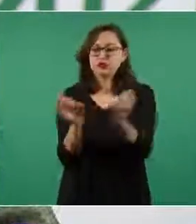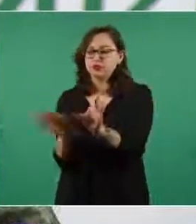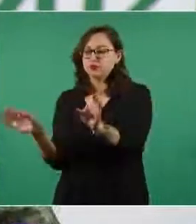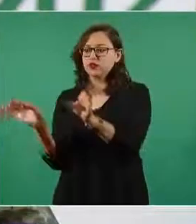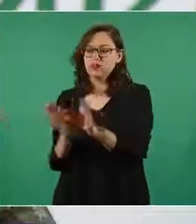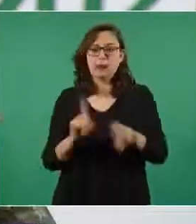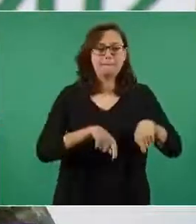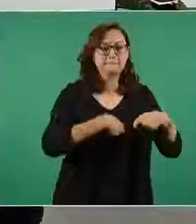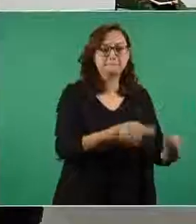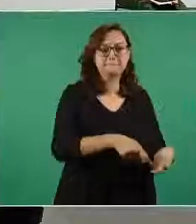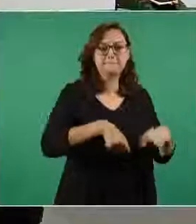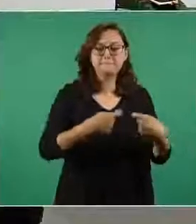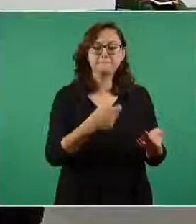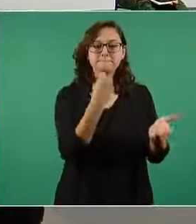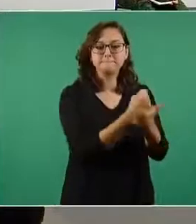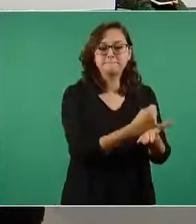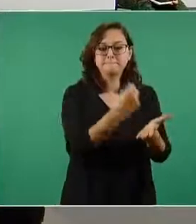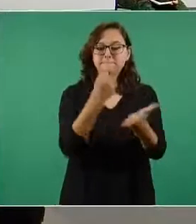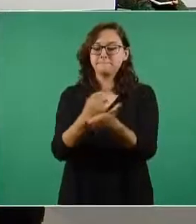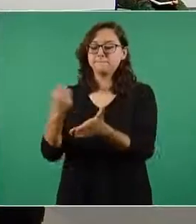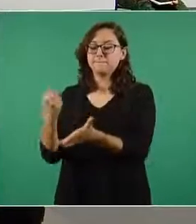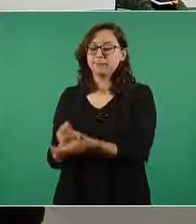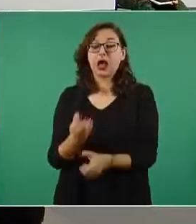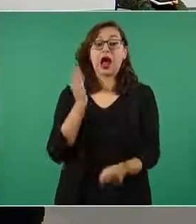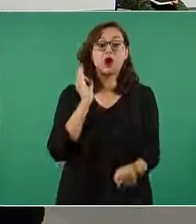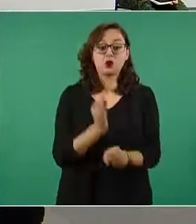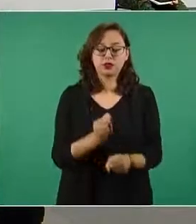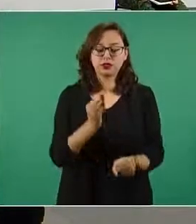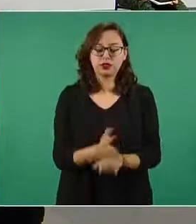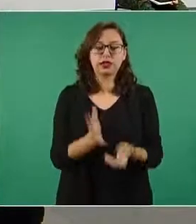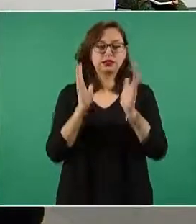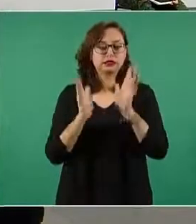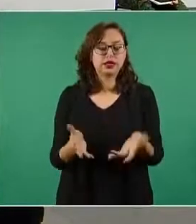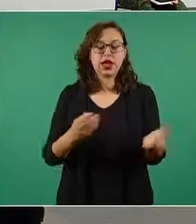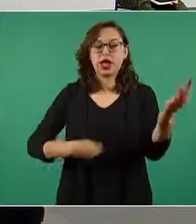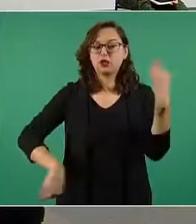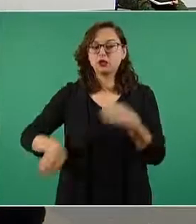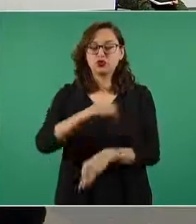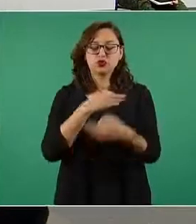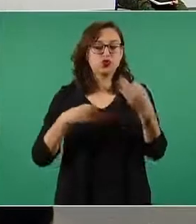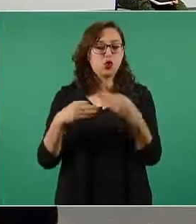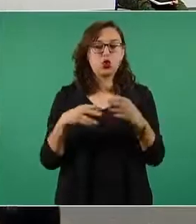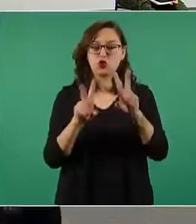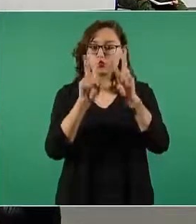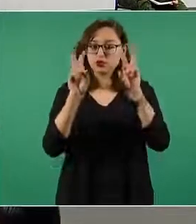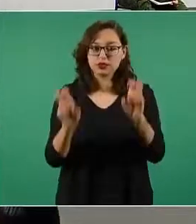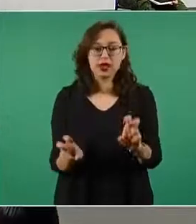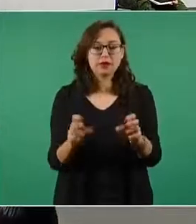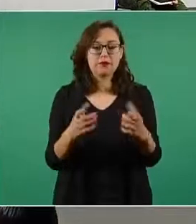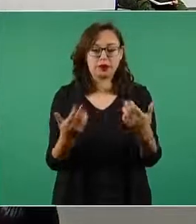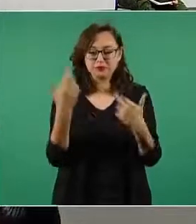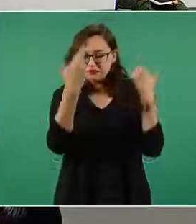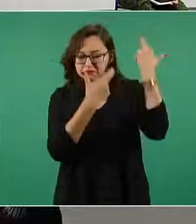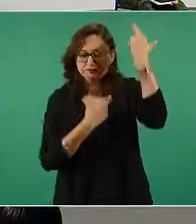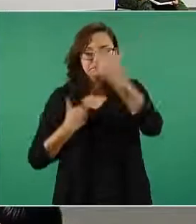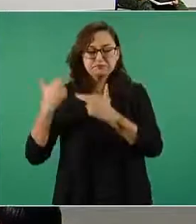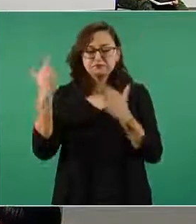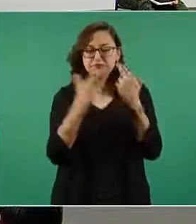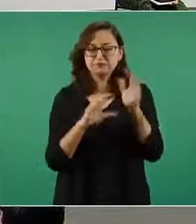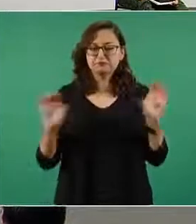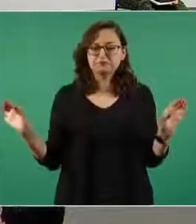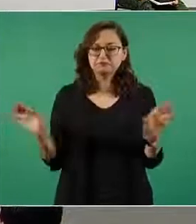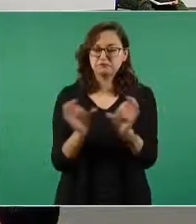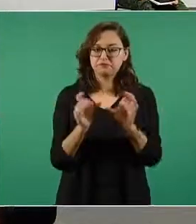edifica y actualmente se están certificando y documentando todas las instalaciones aeroportuarias para sentarse en la publicación de